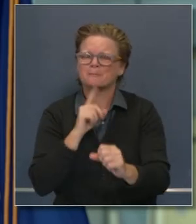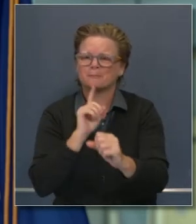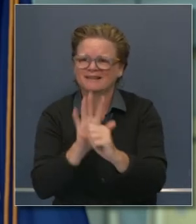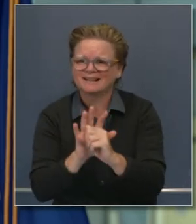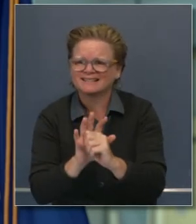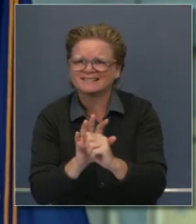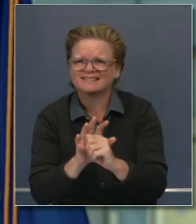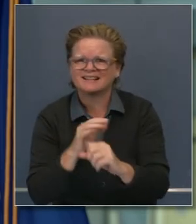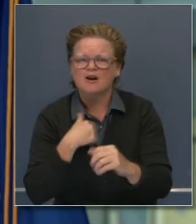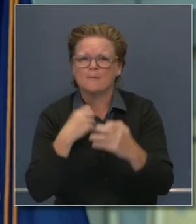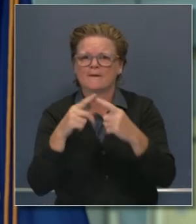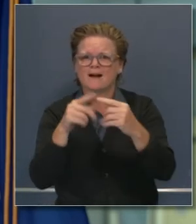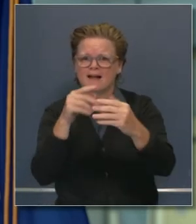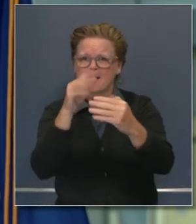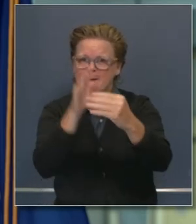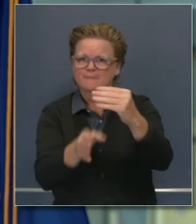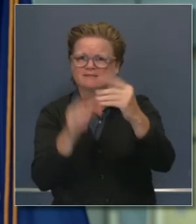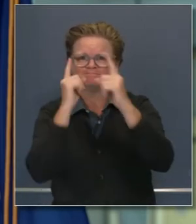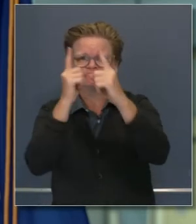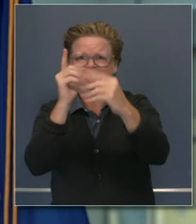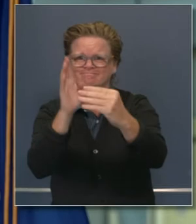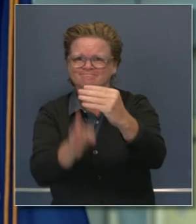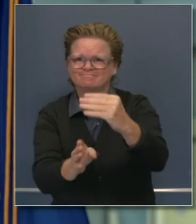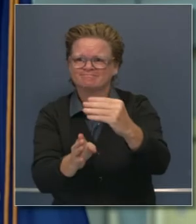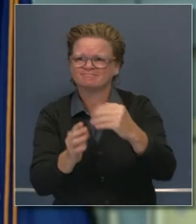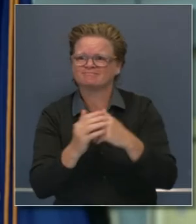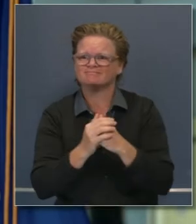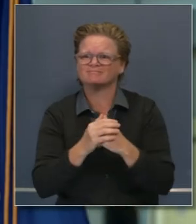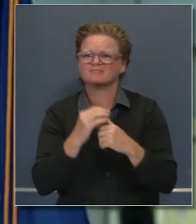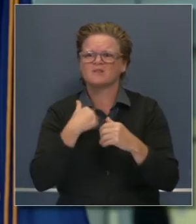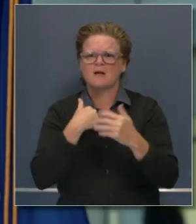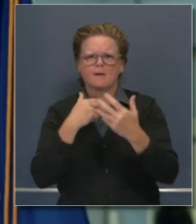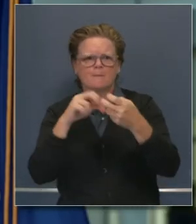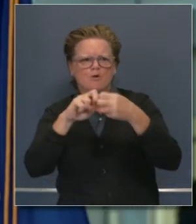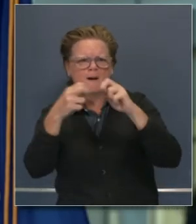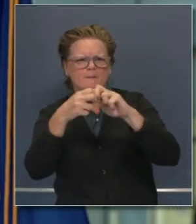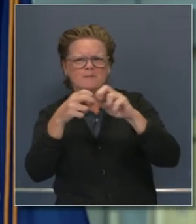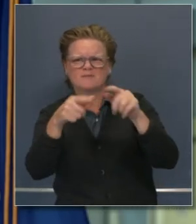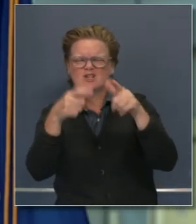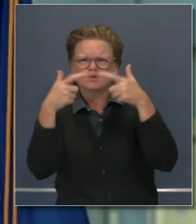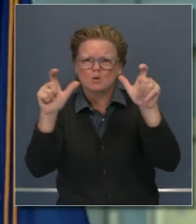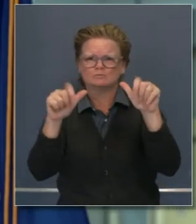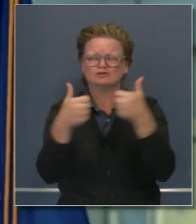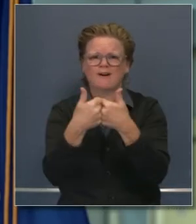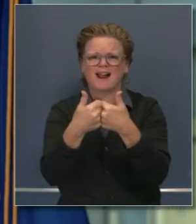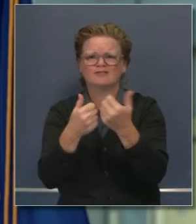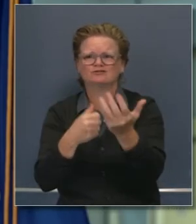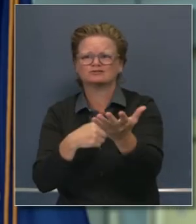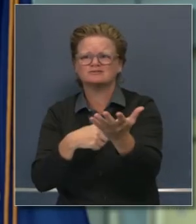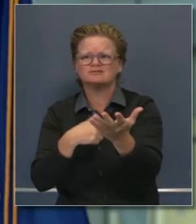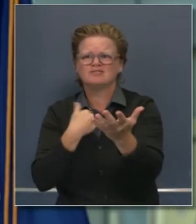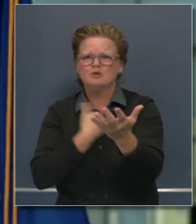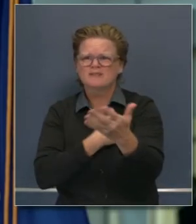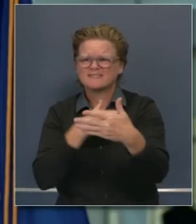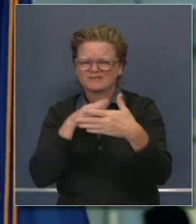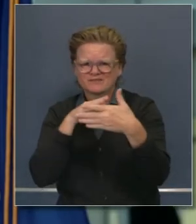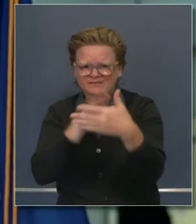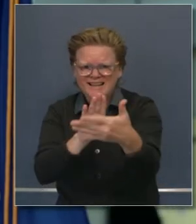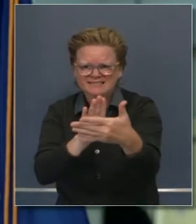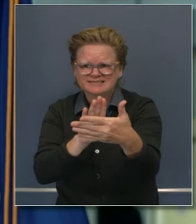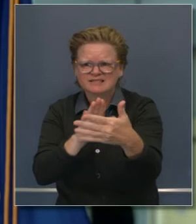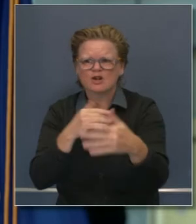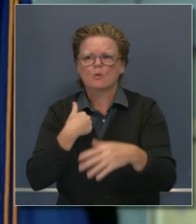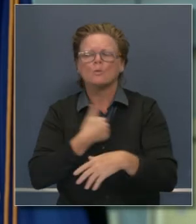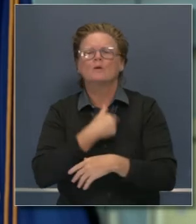y nos damos cuenta de la magnitud de la responsabilidad del desafío extraordinario que estamos enfrentando. Así que